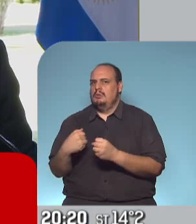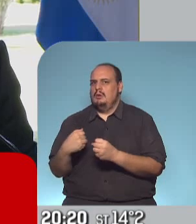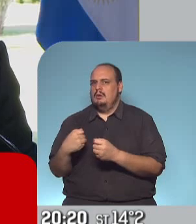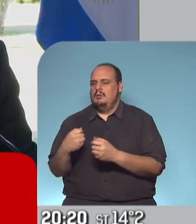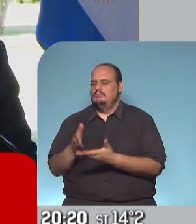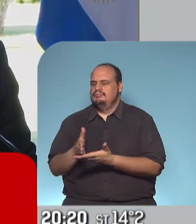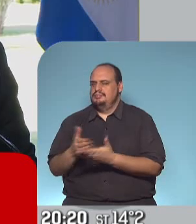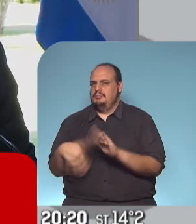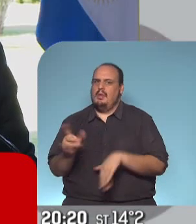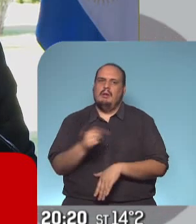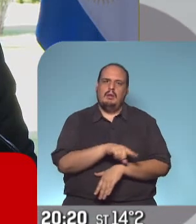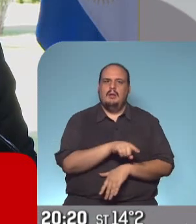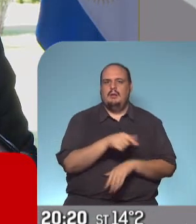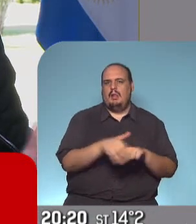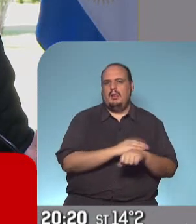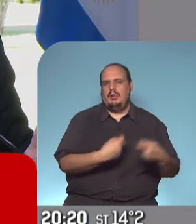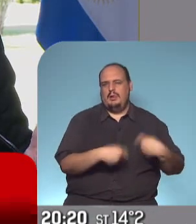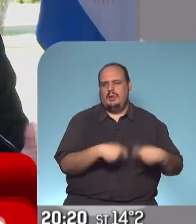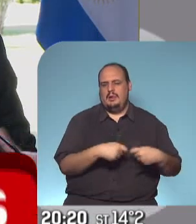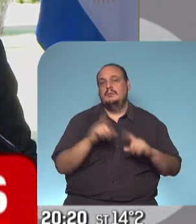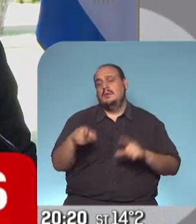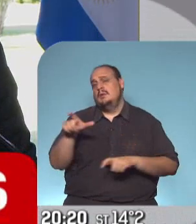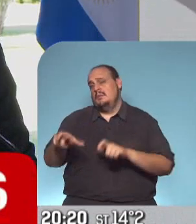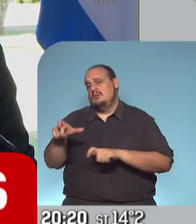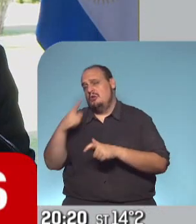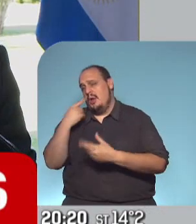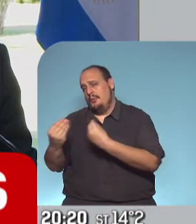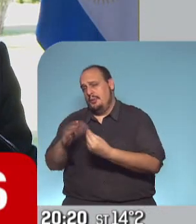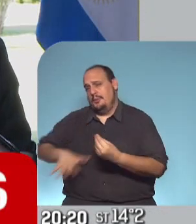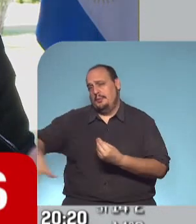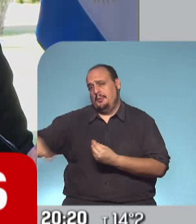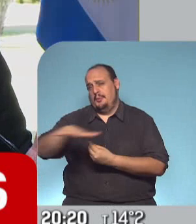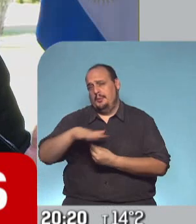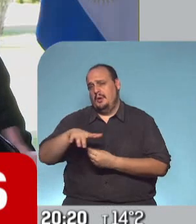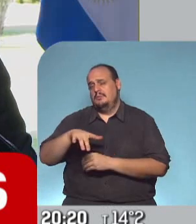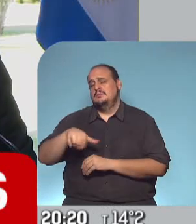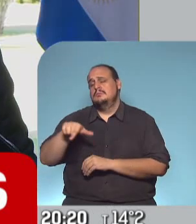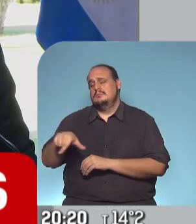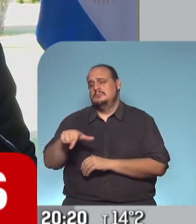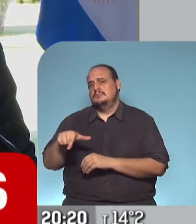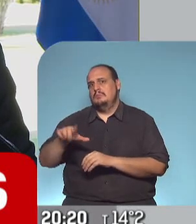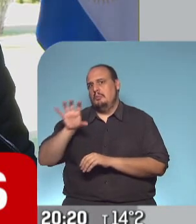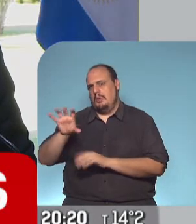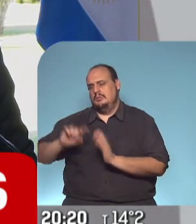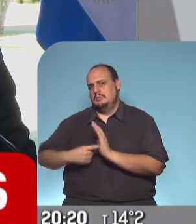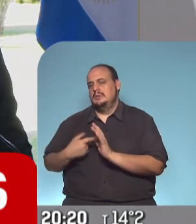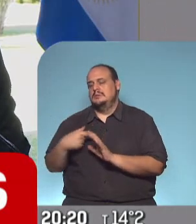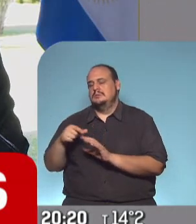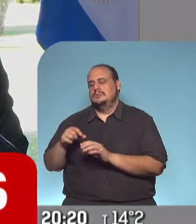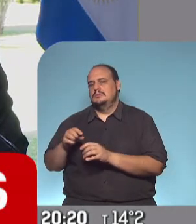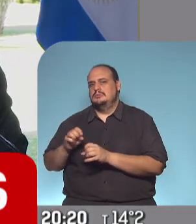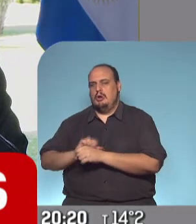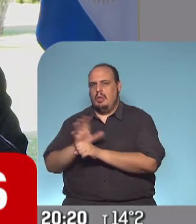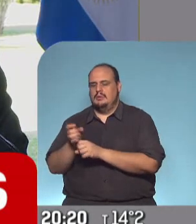cuarentena también por una cuestión de su población demográfica por cómo está padeciendo la provincia en este momento del coronavirus